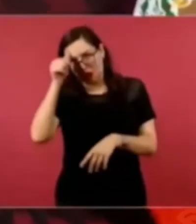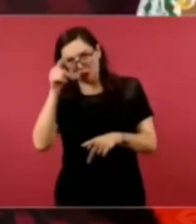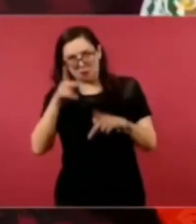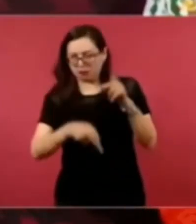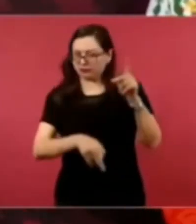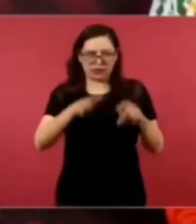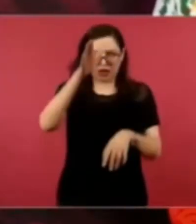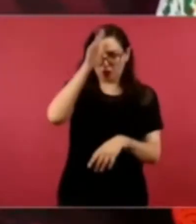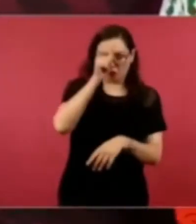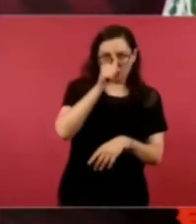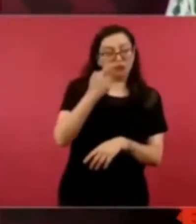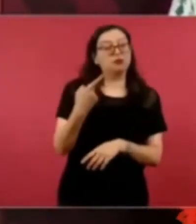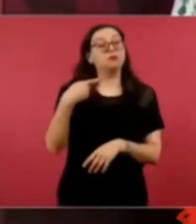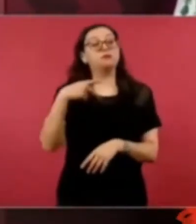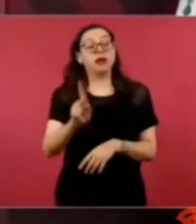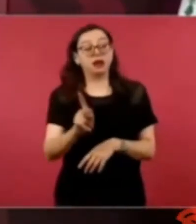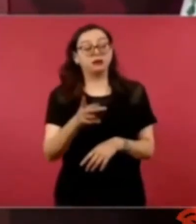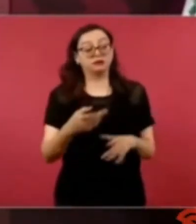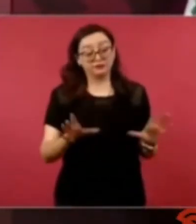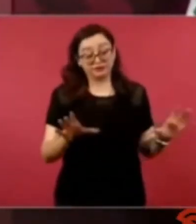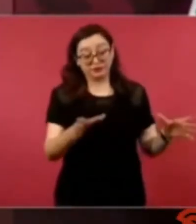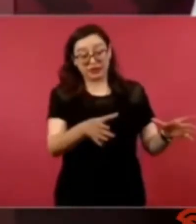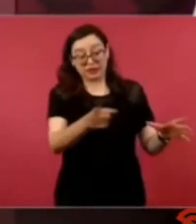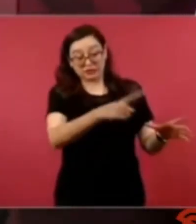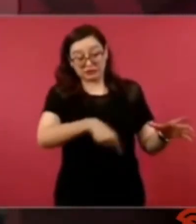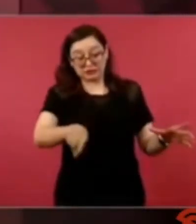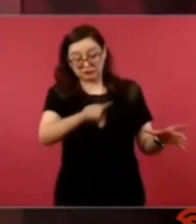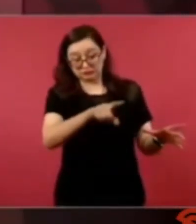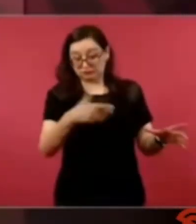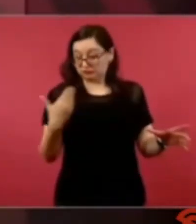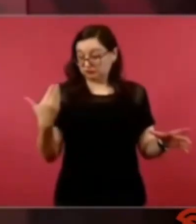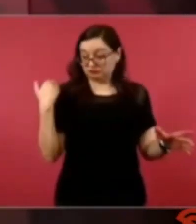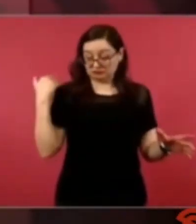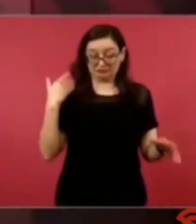asumir lo que sucedió